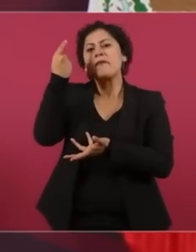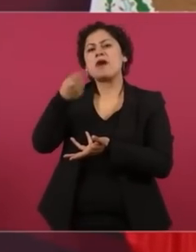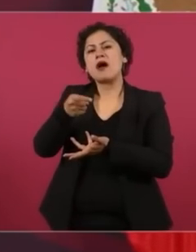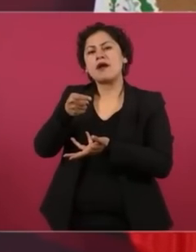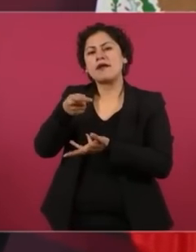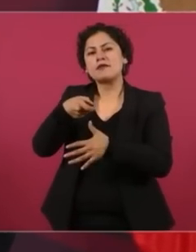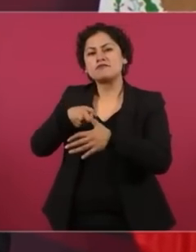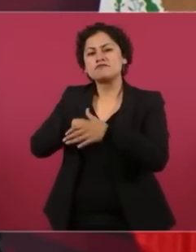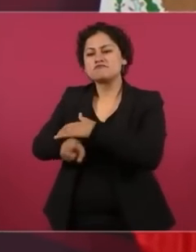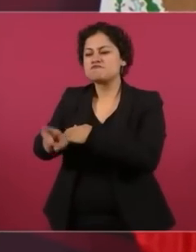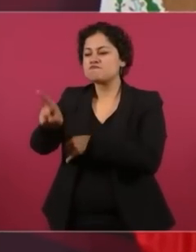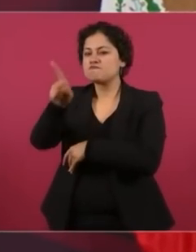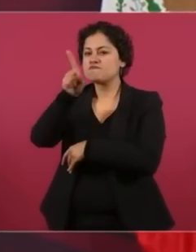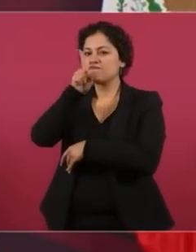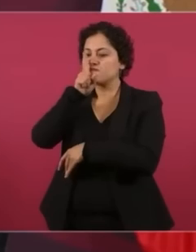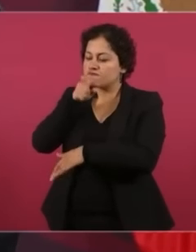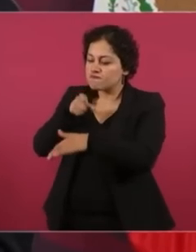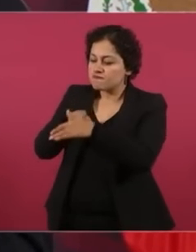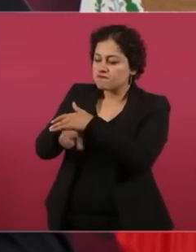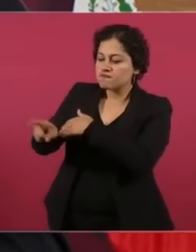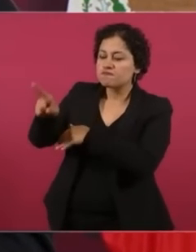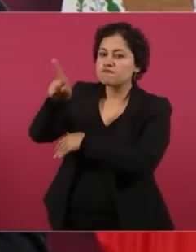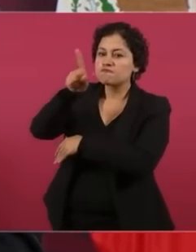para maicear.